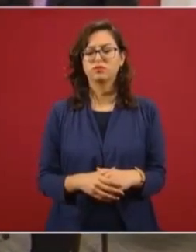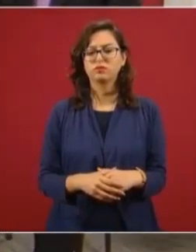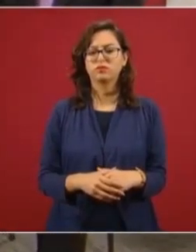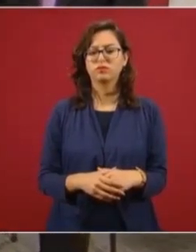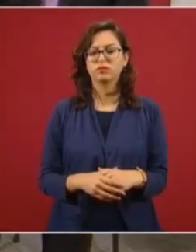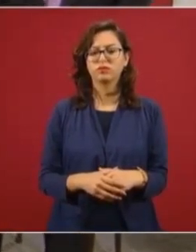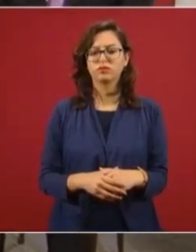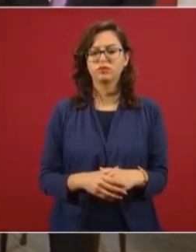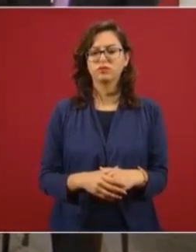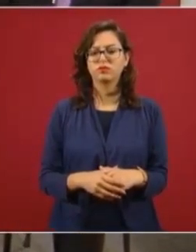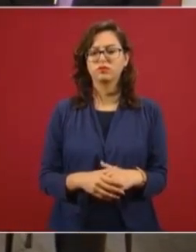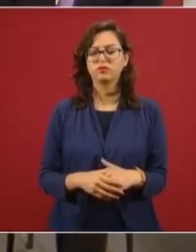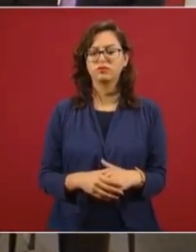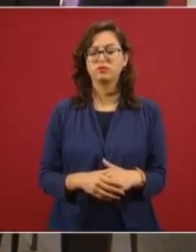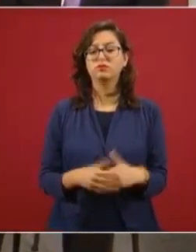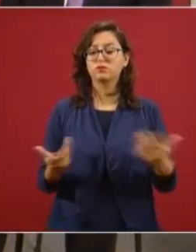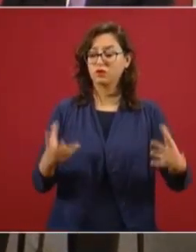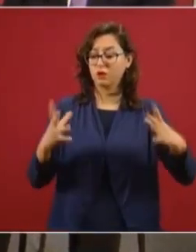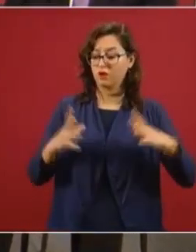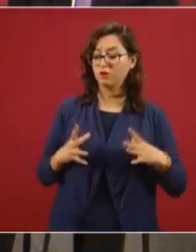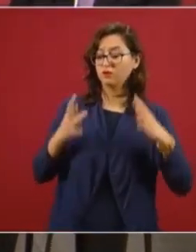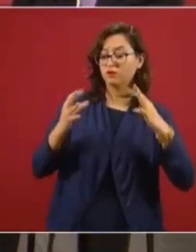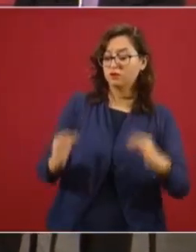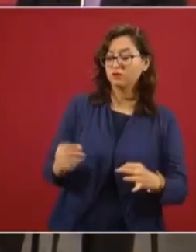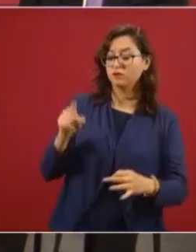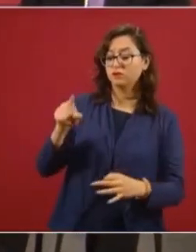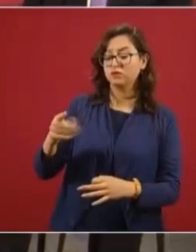Carlos Slim.